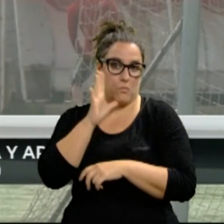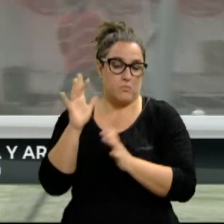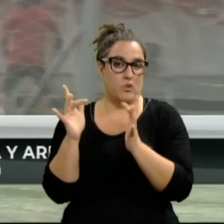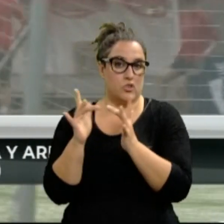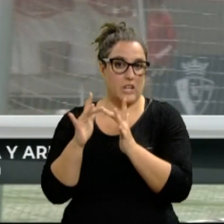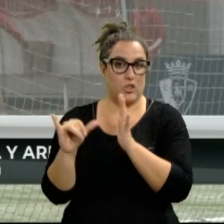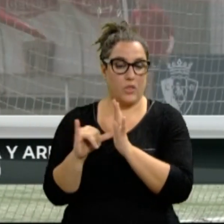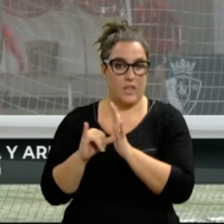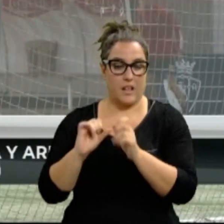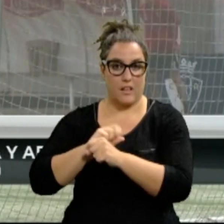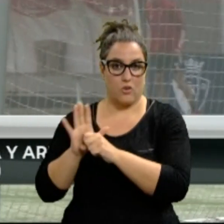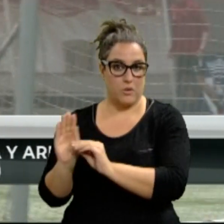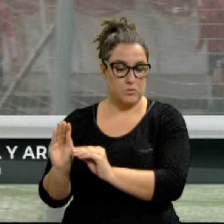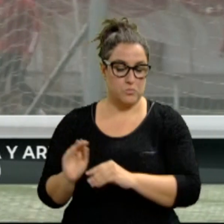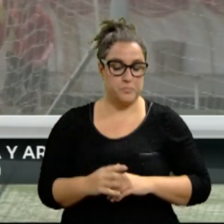positivo en coronavirus.